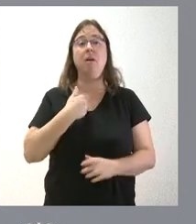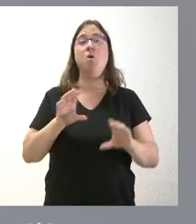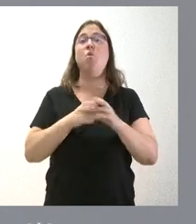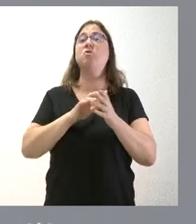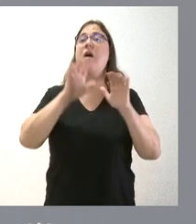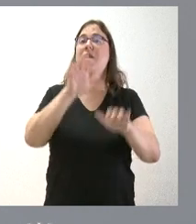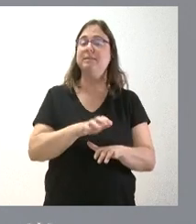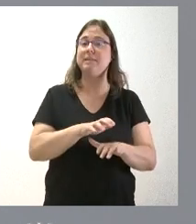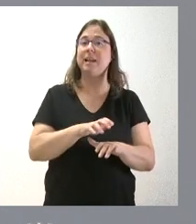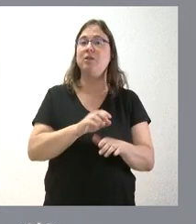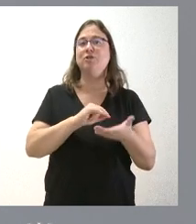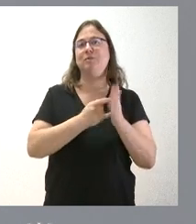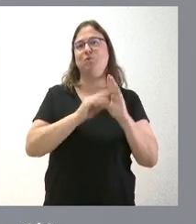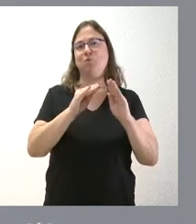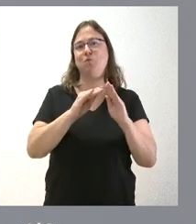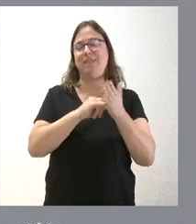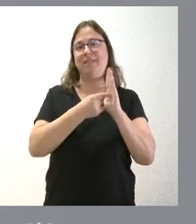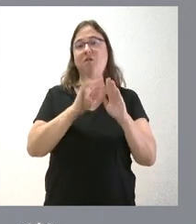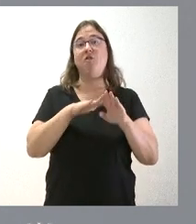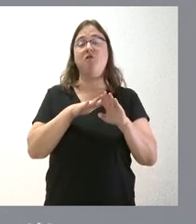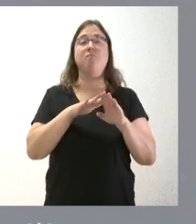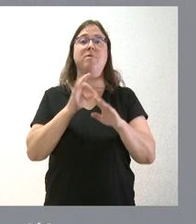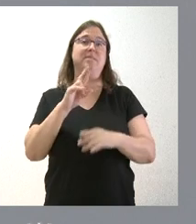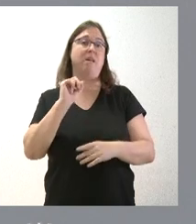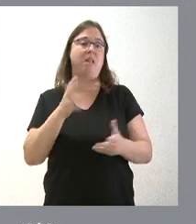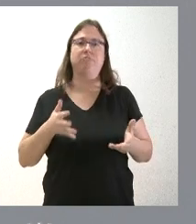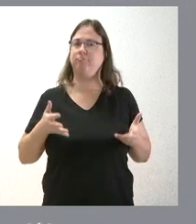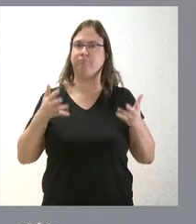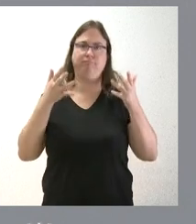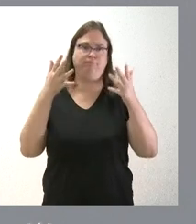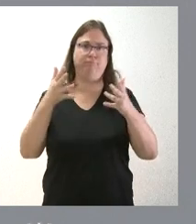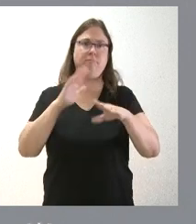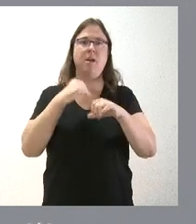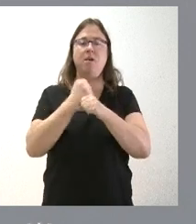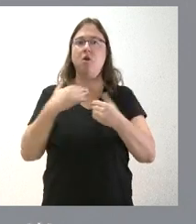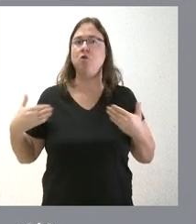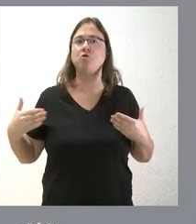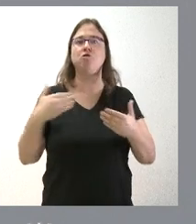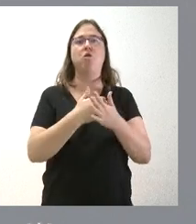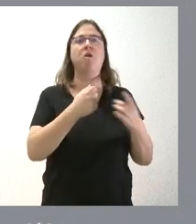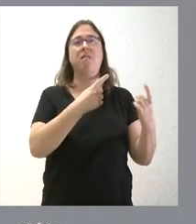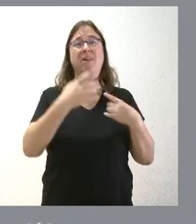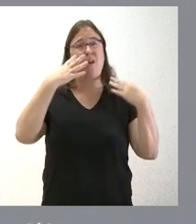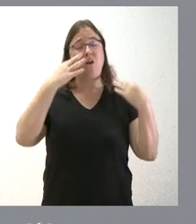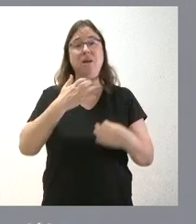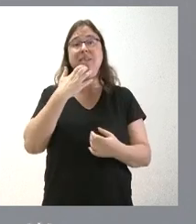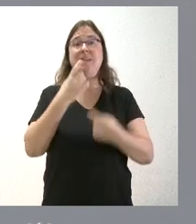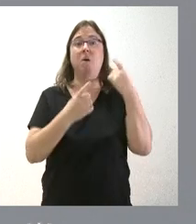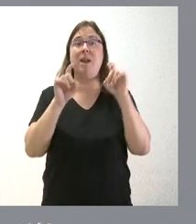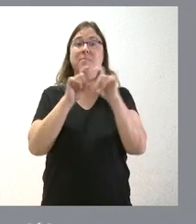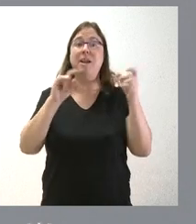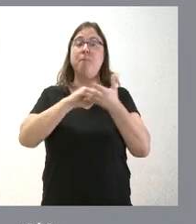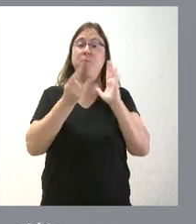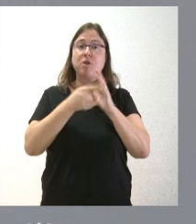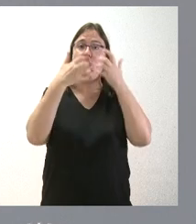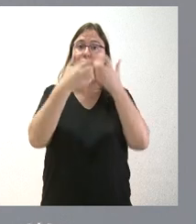subservicios técnicos como el propio SERLA está a disposición de actuar en lo que fuera necesario y, lógicamente, si cualquiera de esas empresas tiene un proyecto